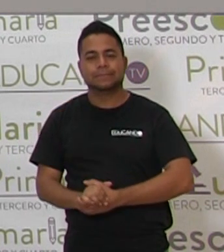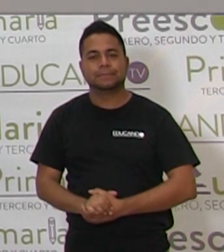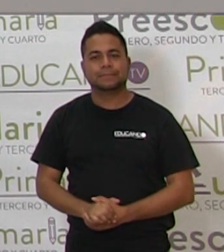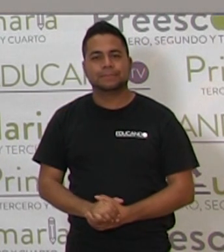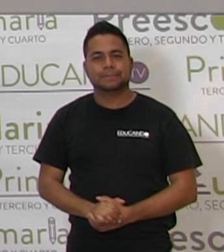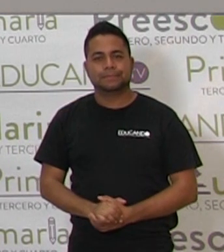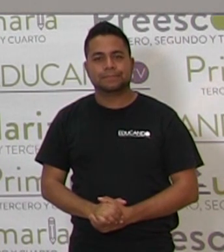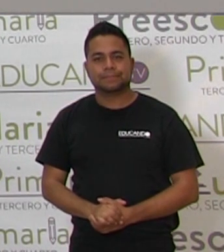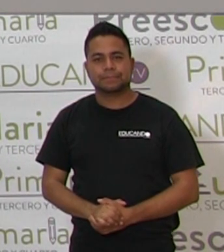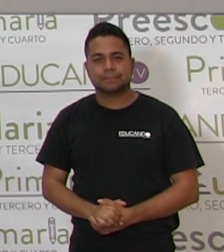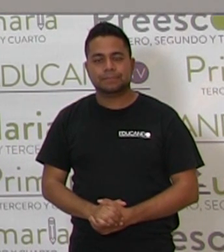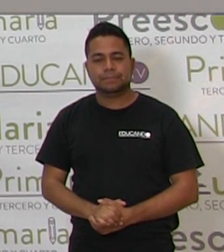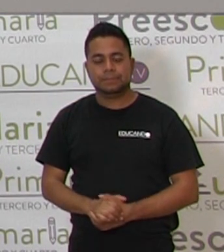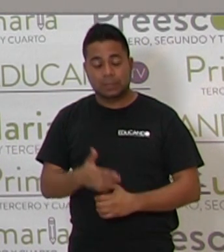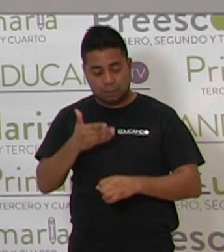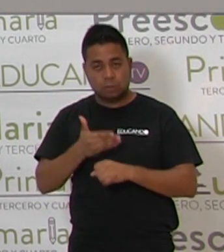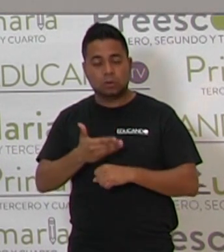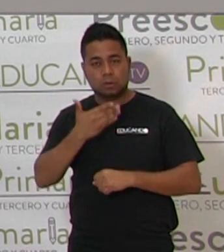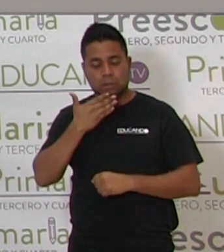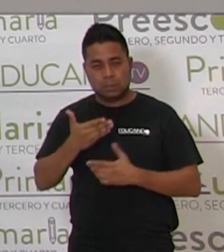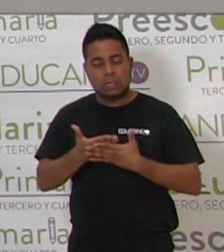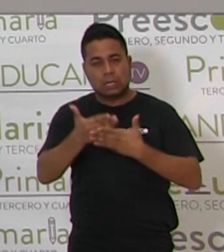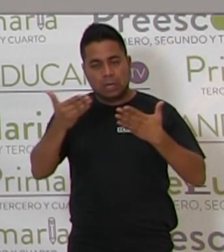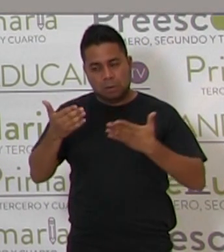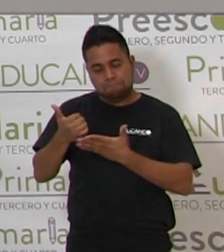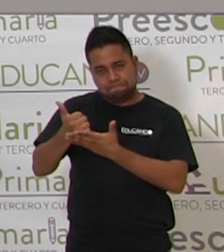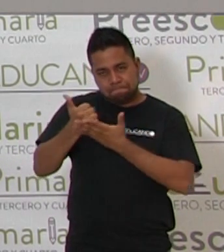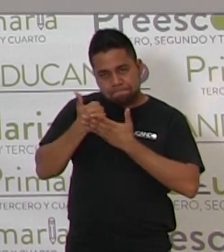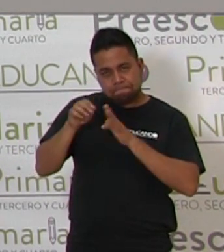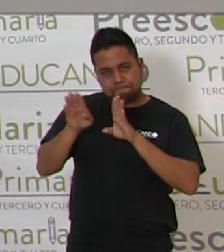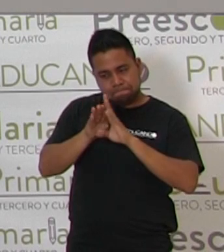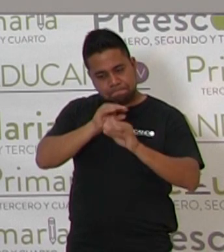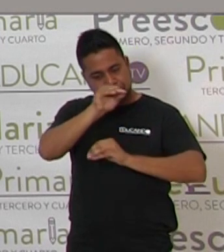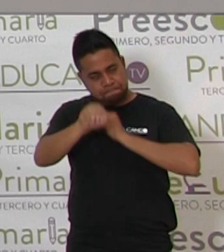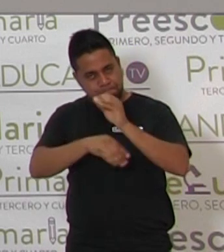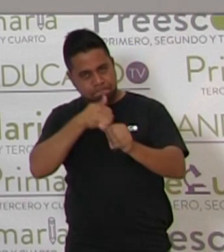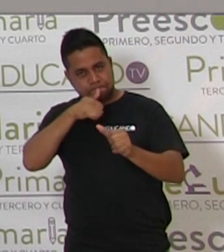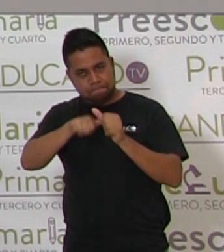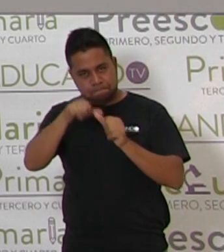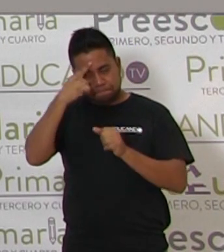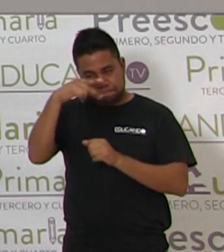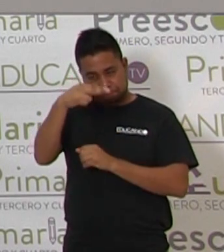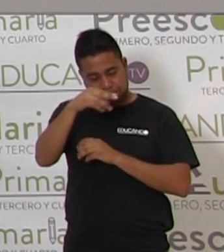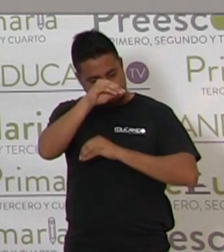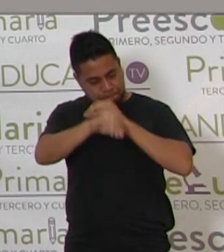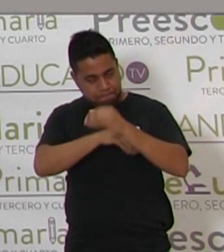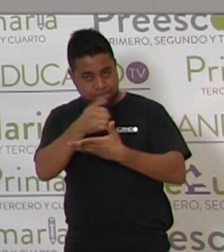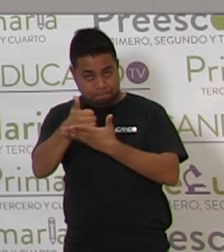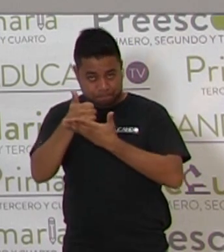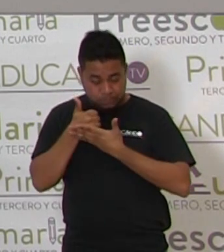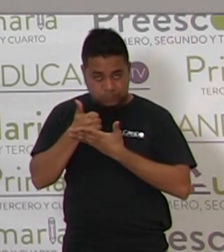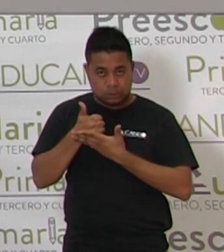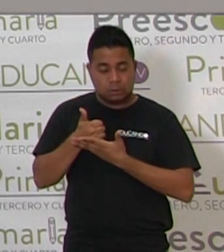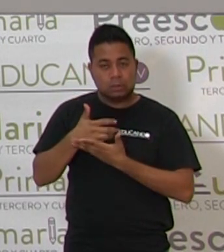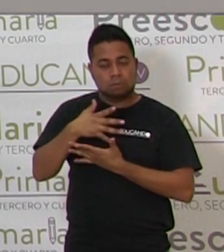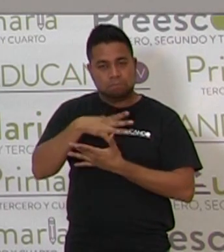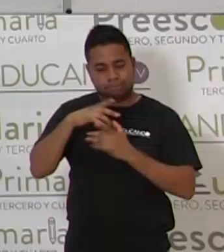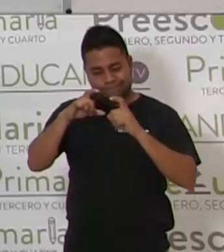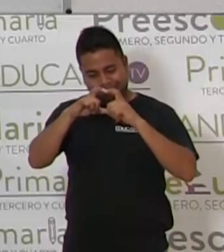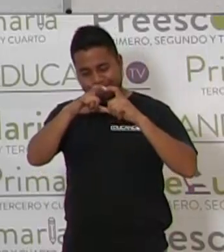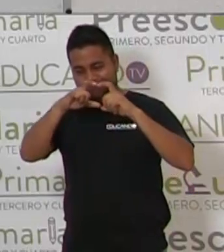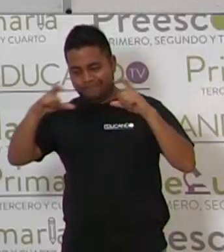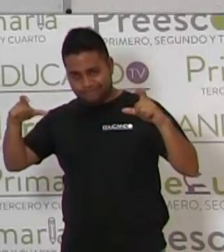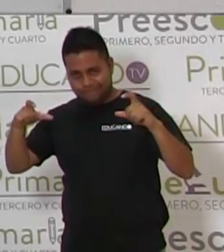Chimpancé. Chimpancé. bien. Ahora, ¿me ayudas a acomodar las vocales en su nombre? Vamos a tomar la tarjetita, ¿sí?